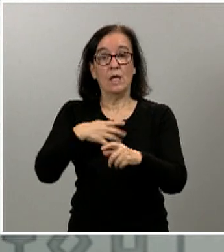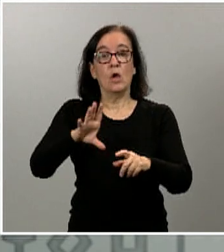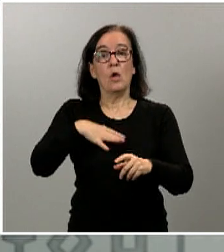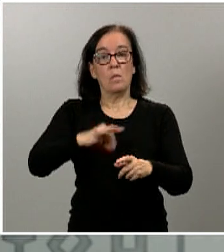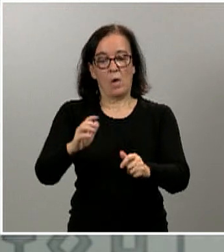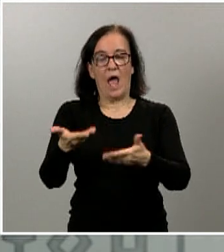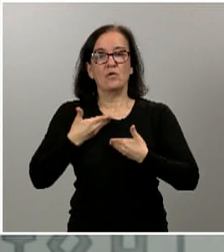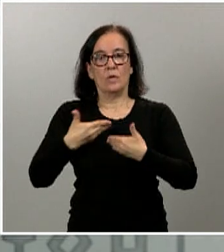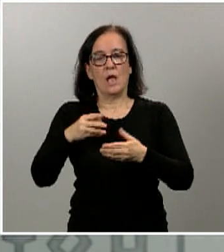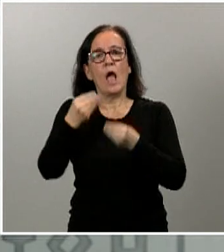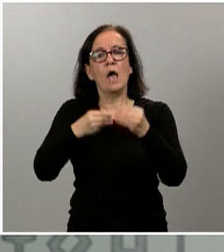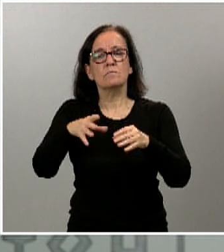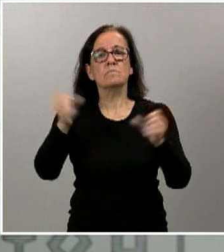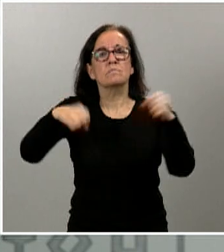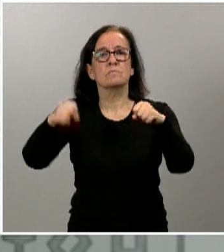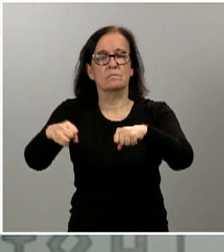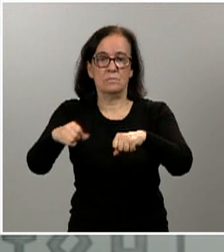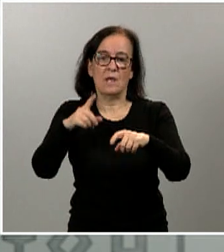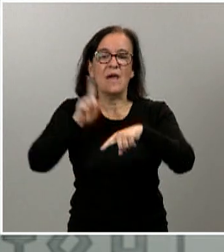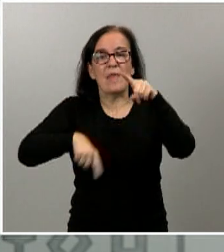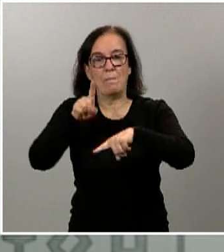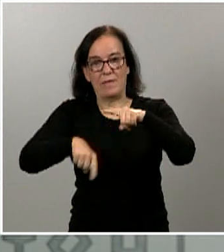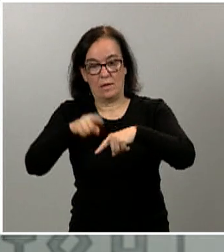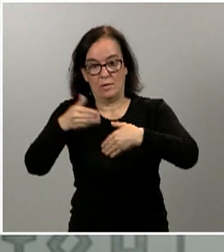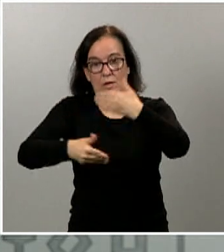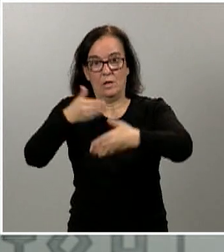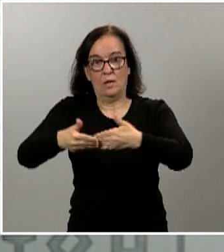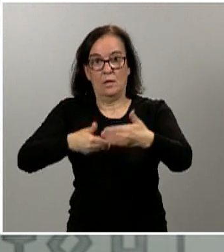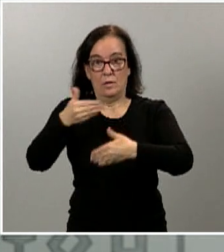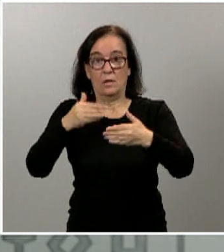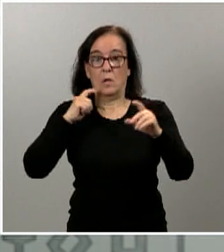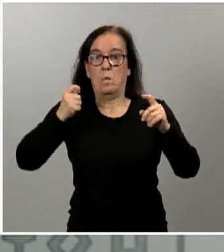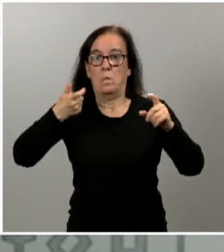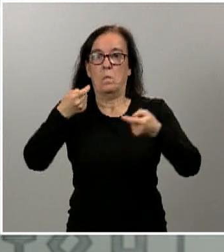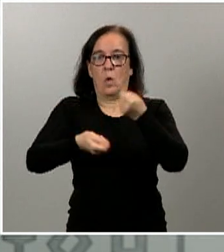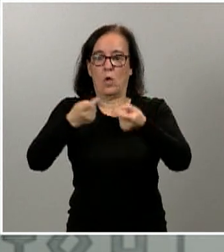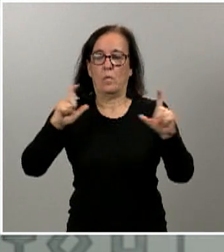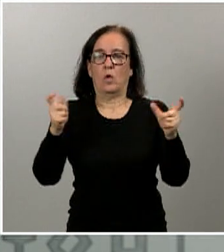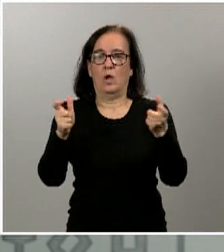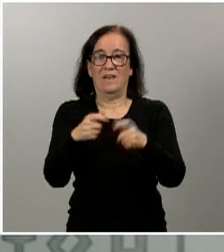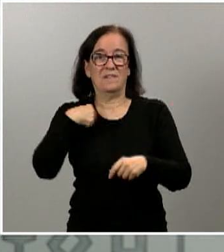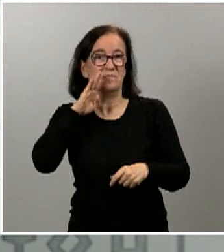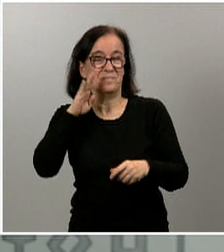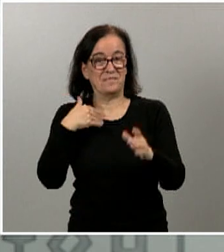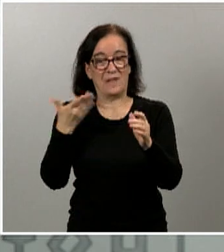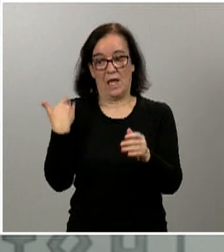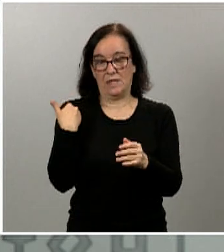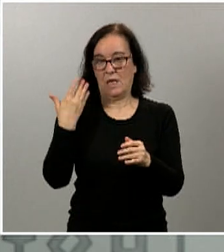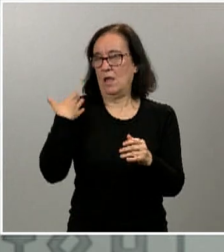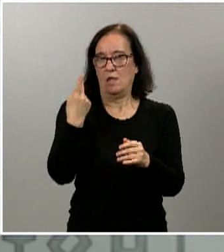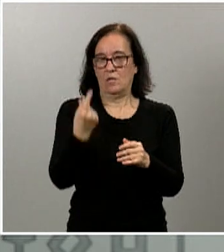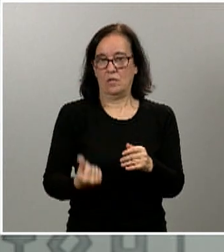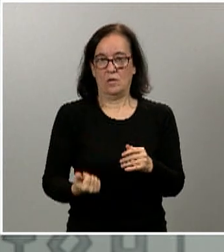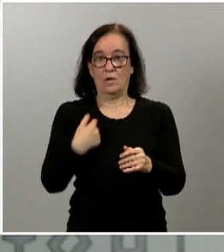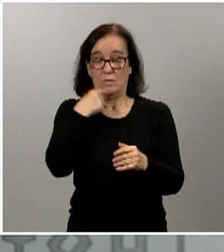las decisiones que hay que ir tomando en el proceso de desescalada, que como ya creo que fue ayer o antes de ayer dije, no es en el que